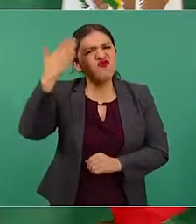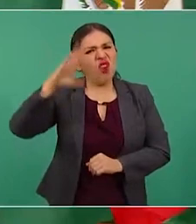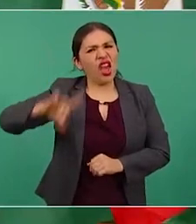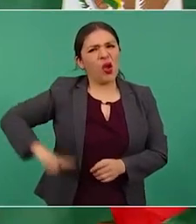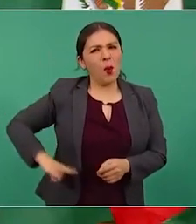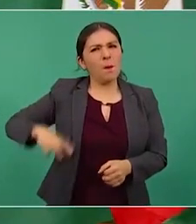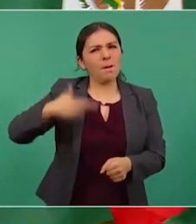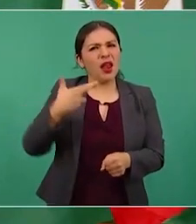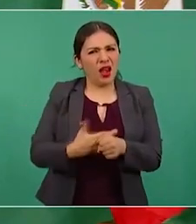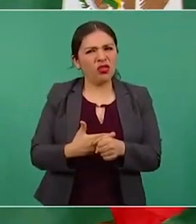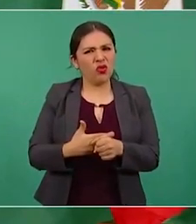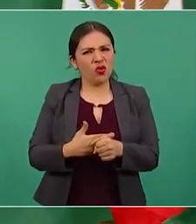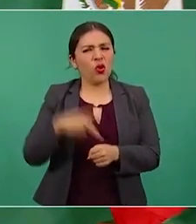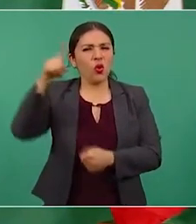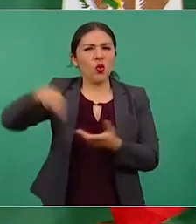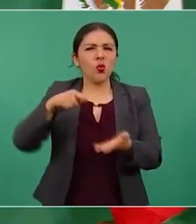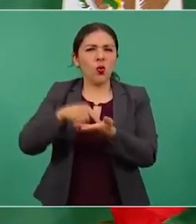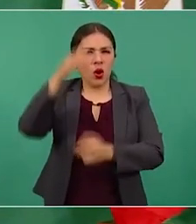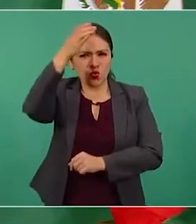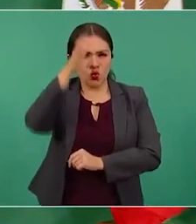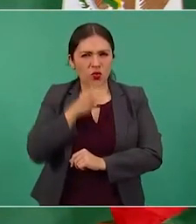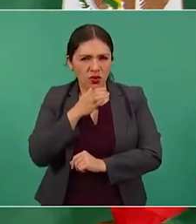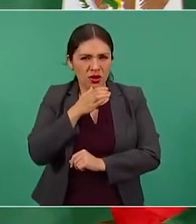de Coahuila.